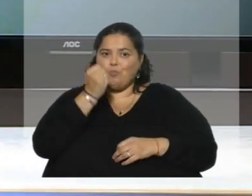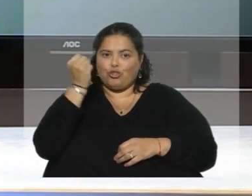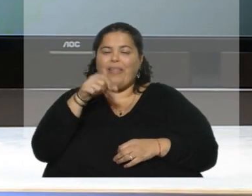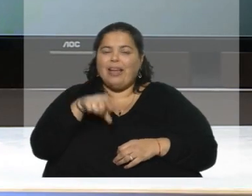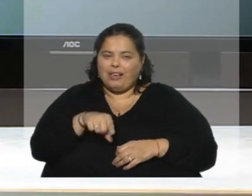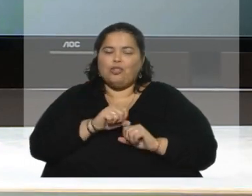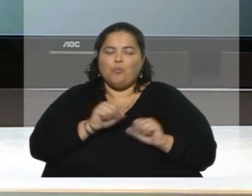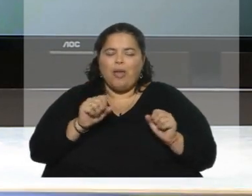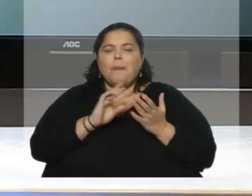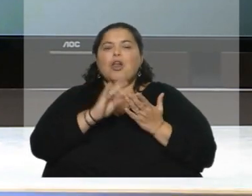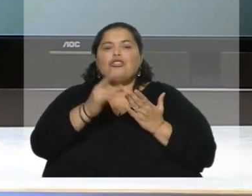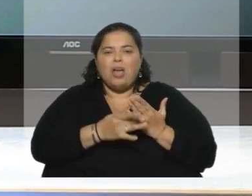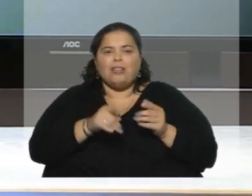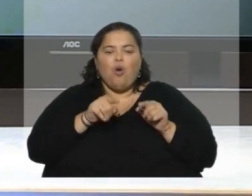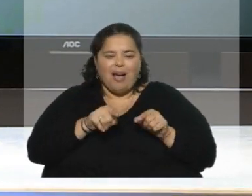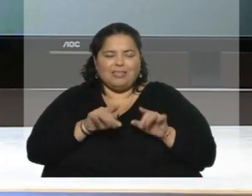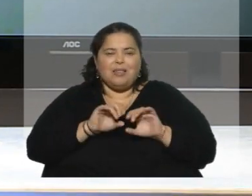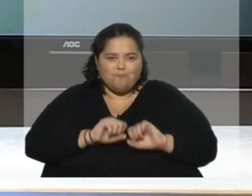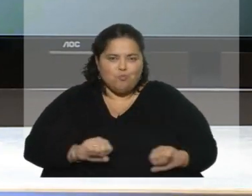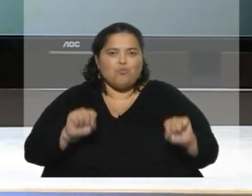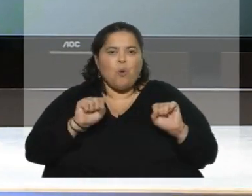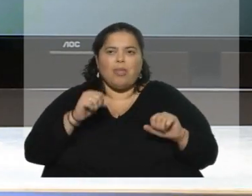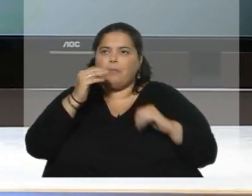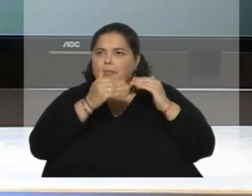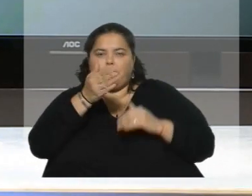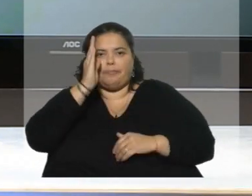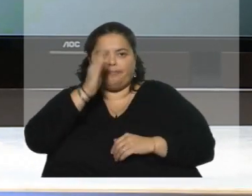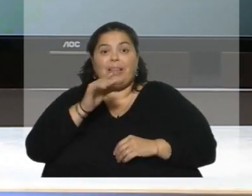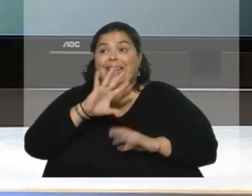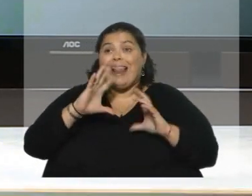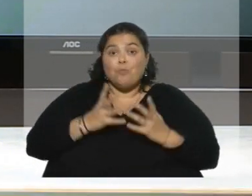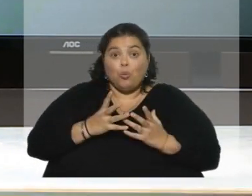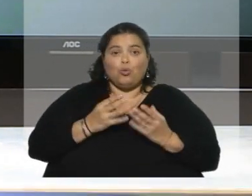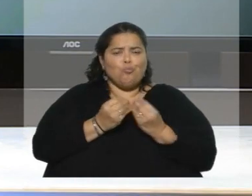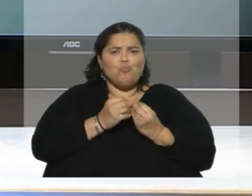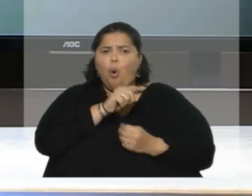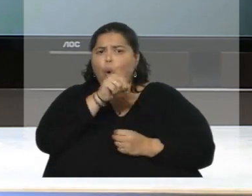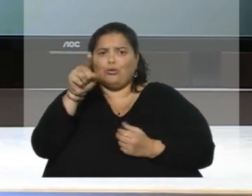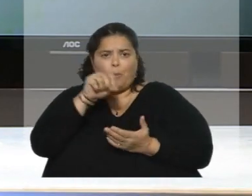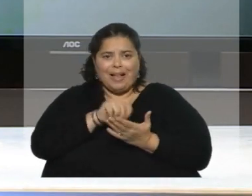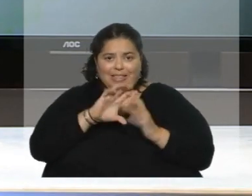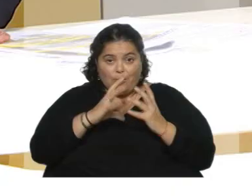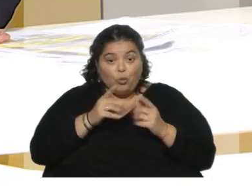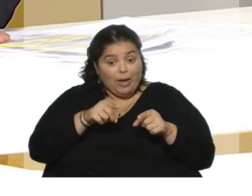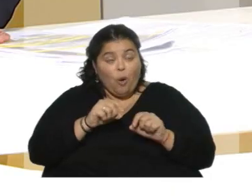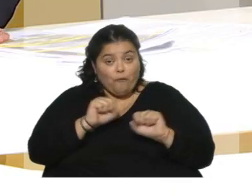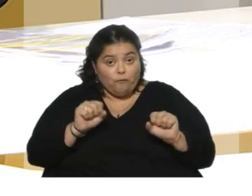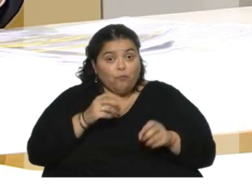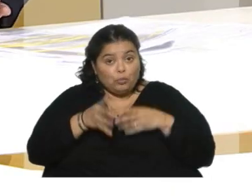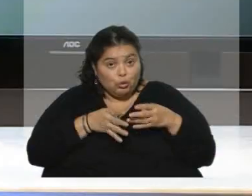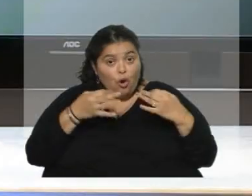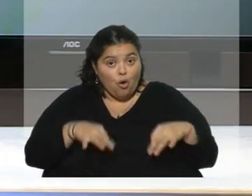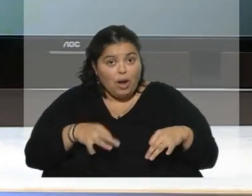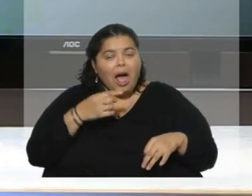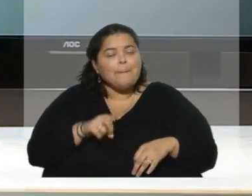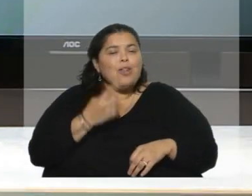posible que proyectos de este tipo realmente vayan adelante. En el mundo, en muchas partes del mundo funciona. Pero hay